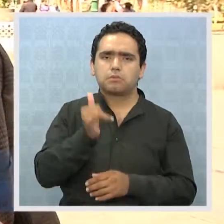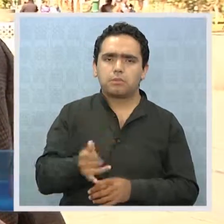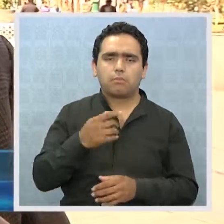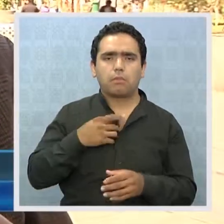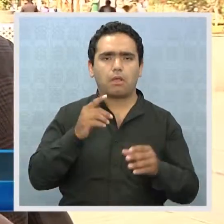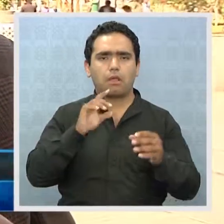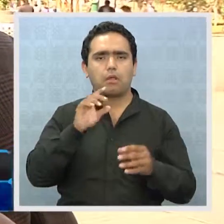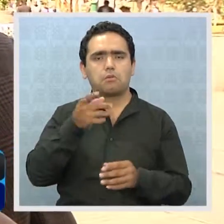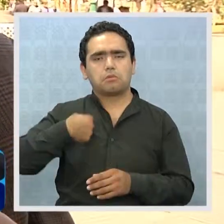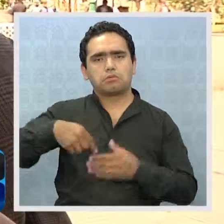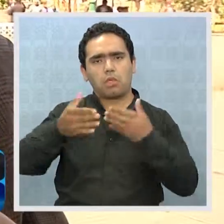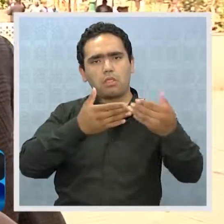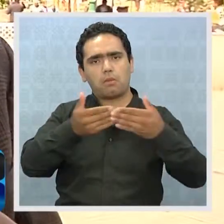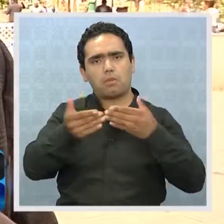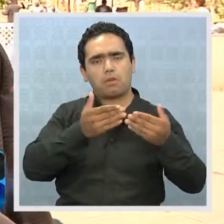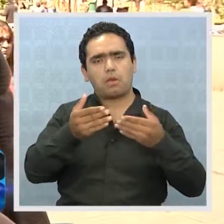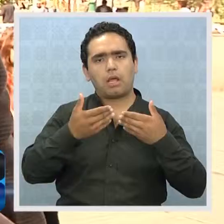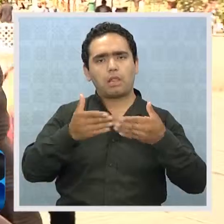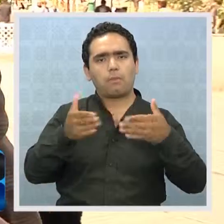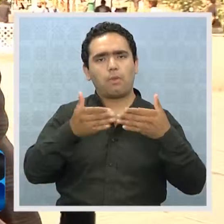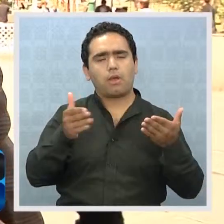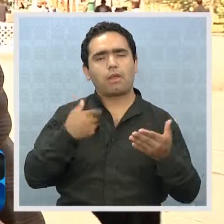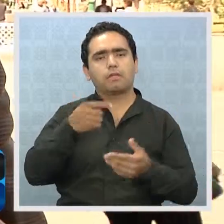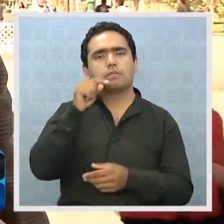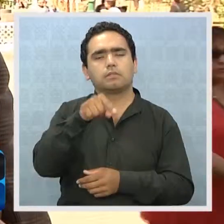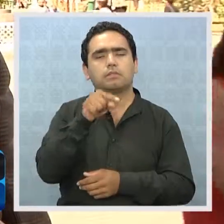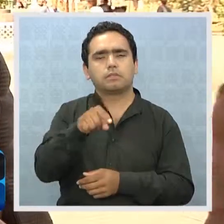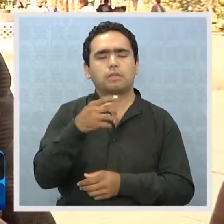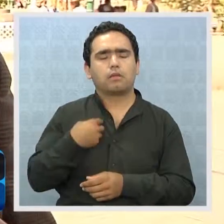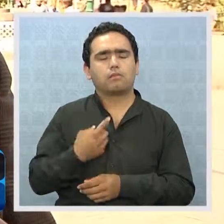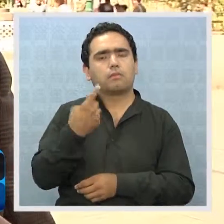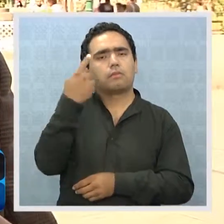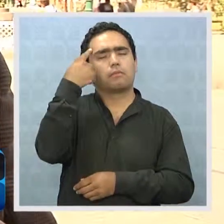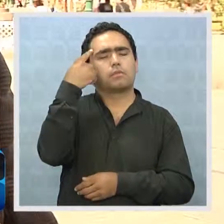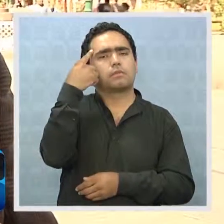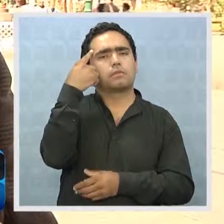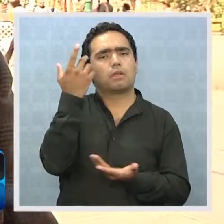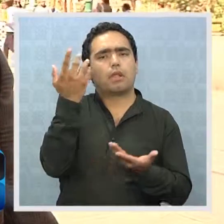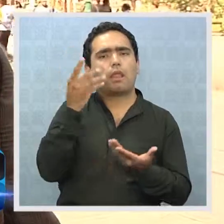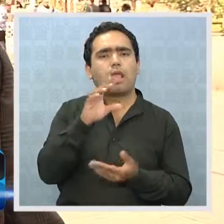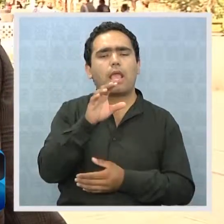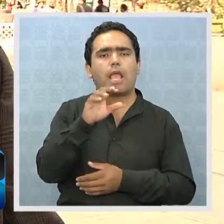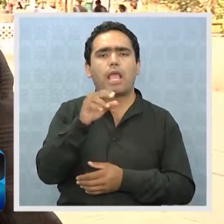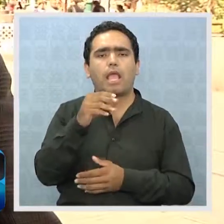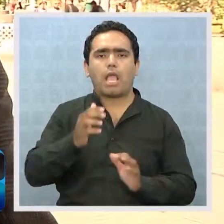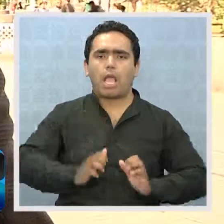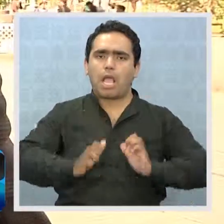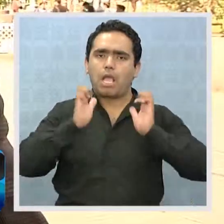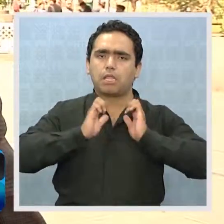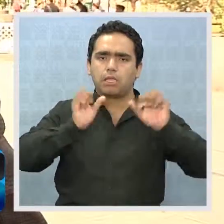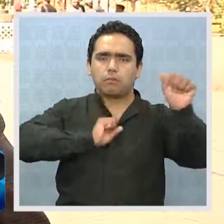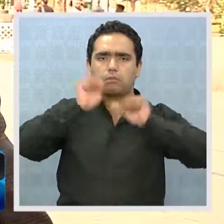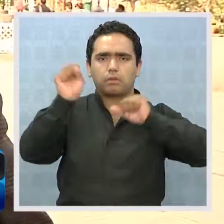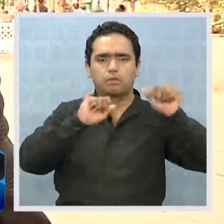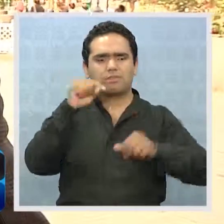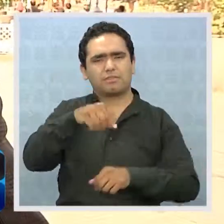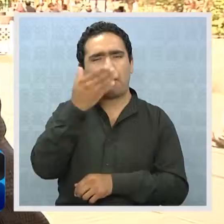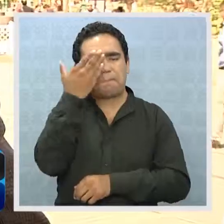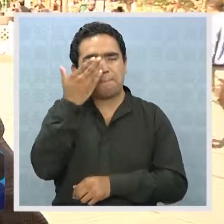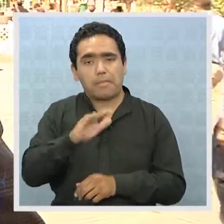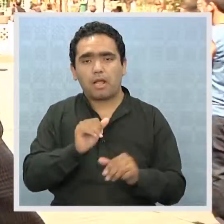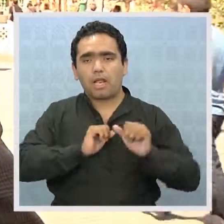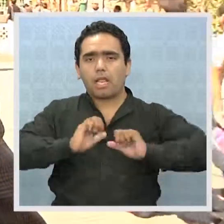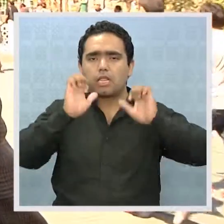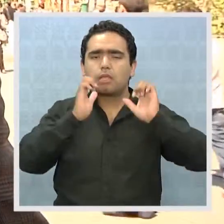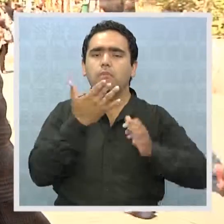consecuente. Y una de las cosas que pregunamos los demócratas cristianos es esa conmovisión y ese sentido de la ética política. La política está mal,